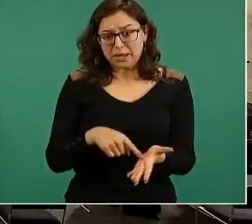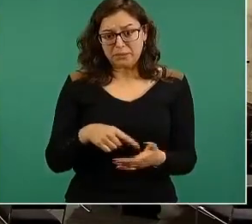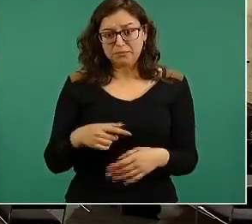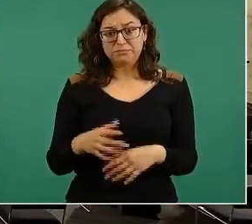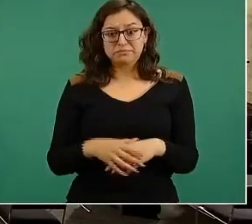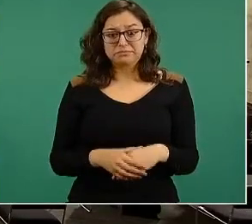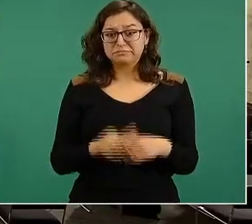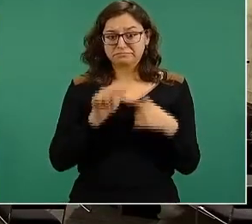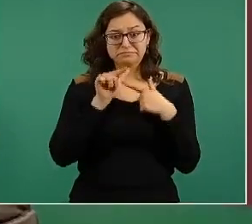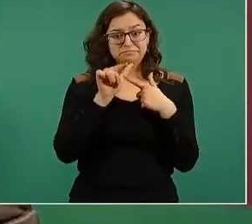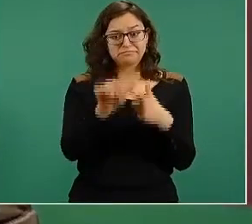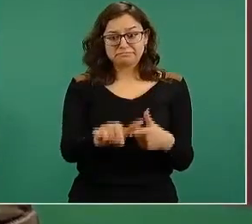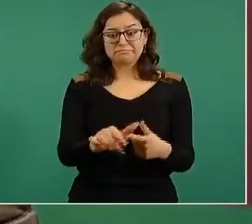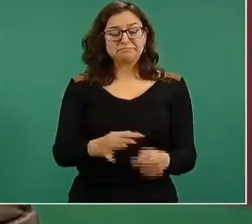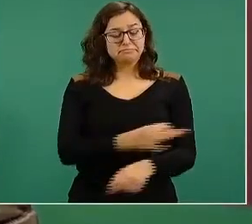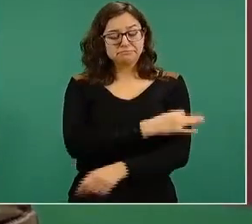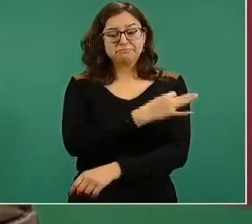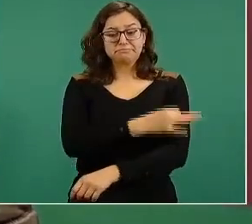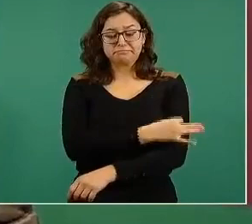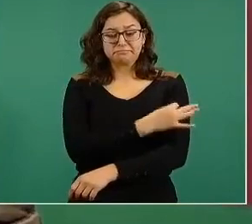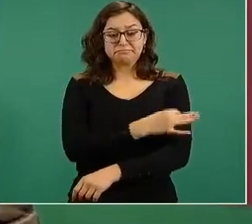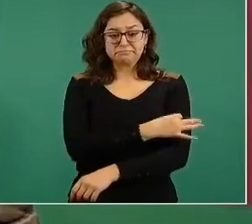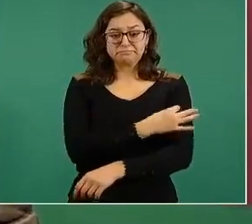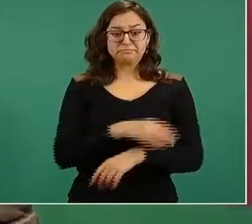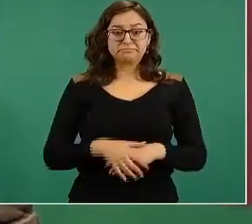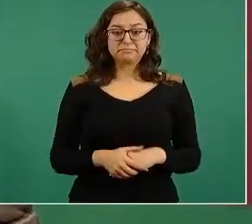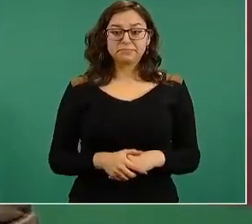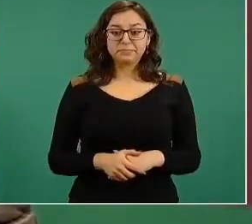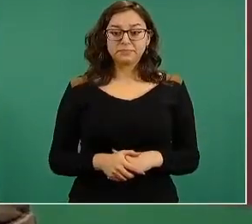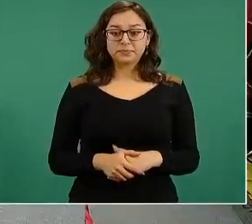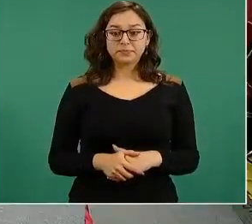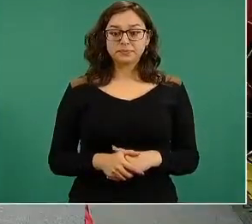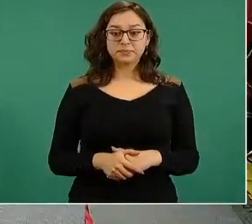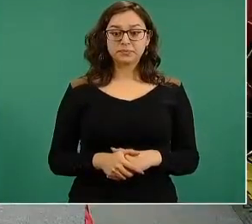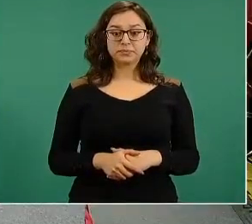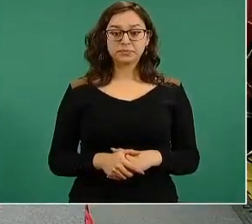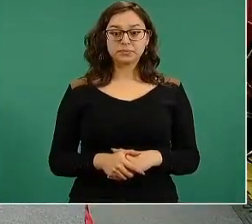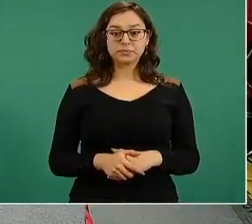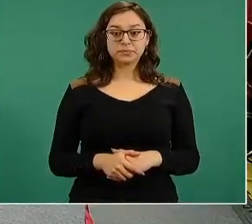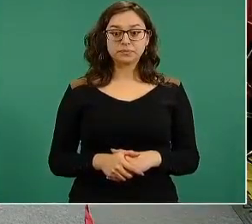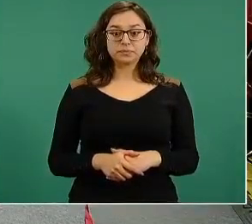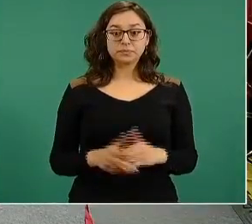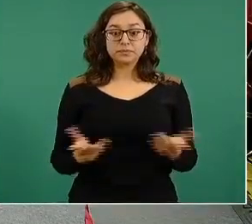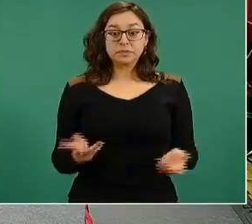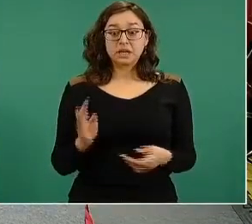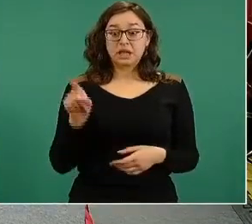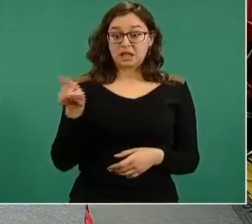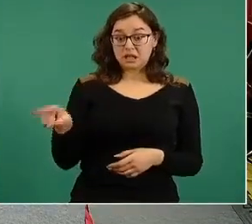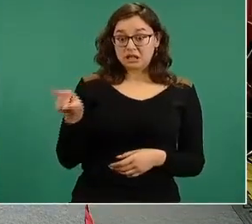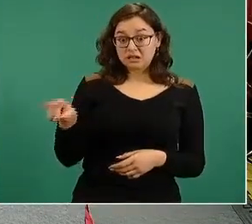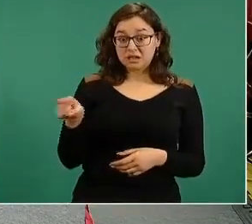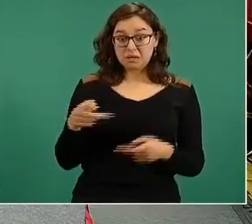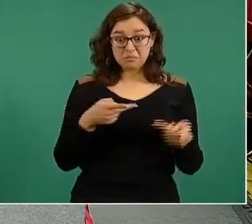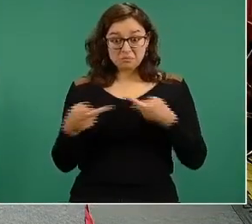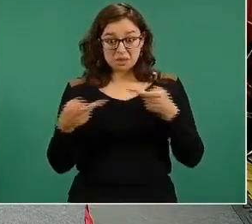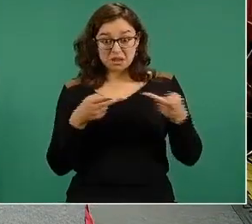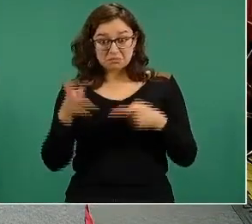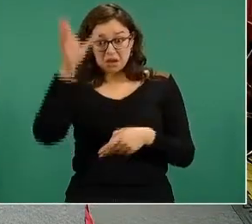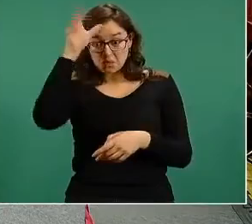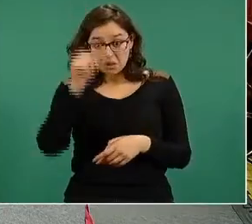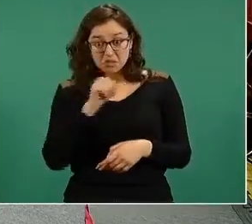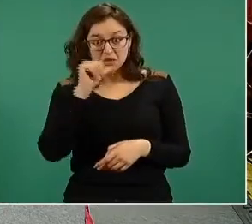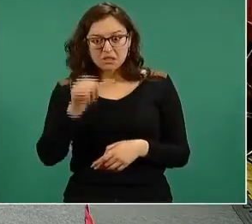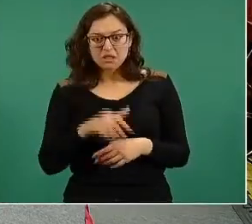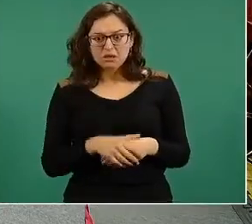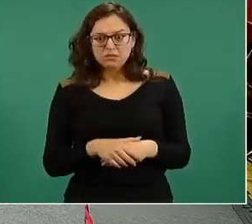para la aplicación de la vacuna contra el virus. Rápido, trasciende que no estaba ya de acuerdo con el plan, doctor. ¿Esto es real? No, no